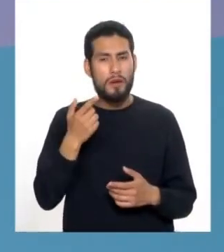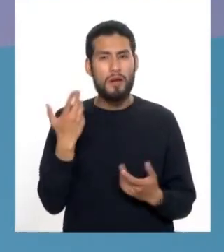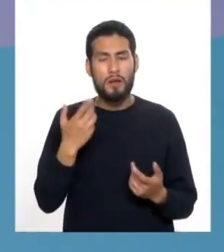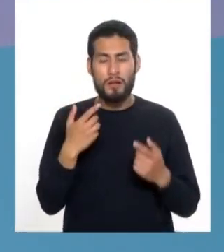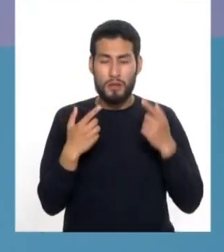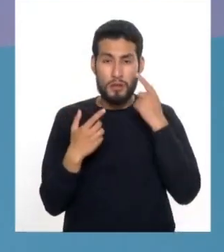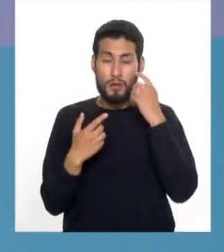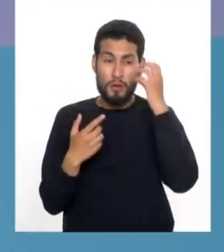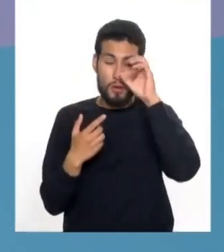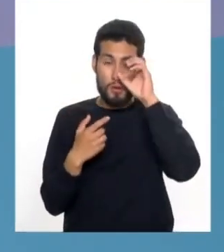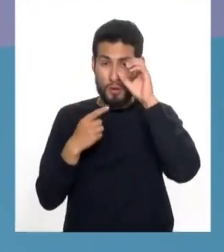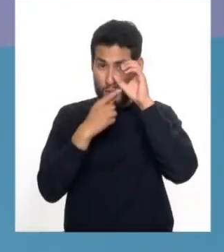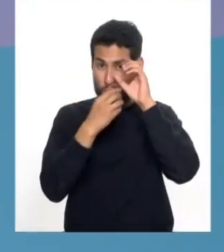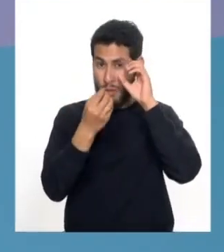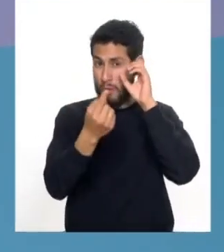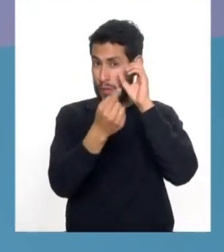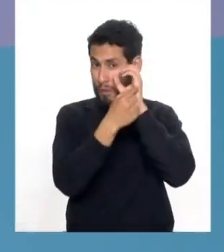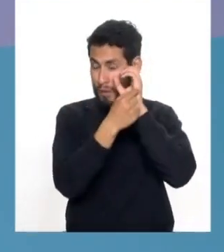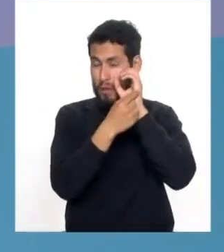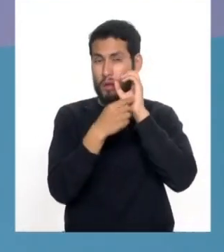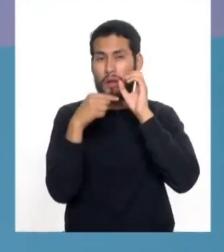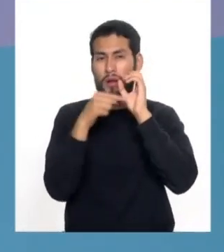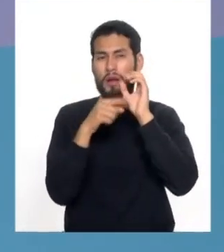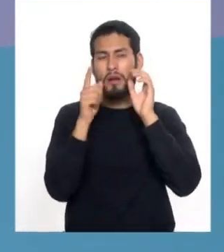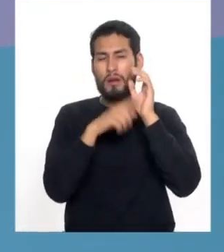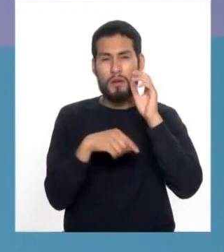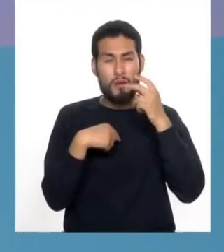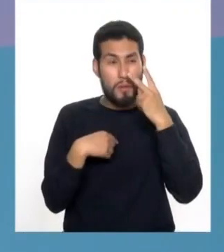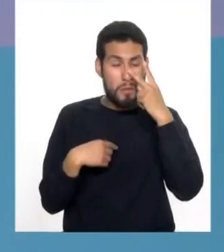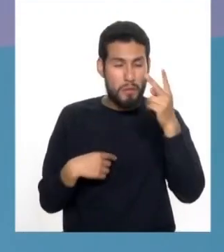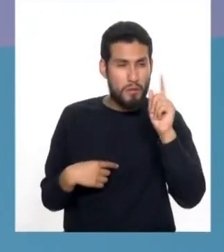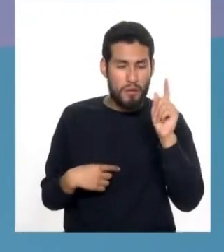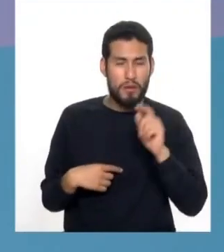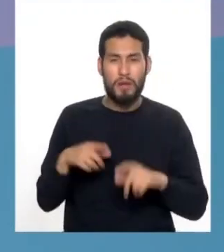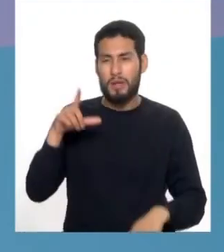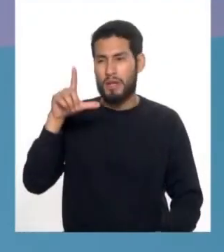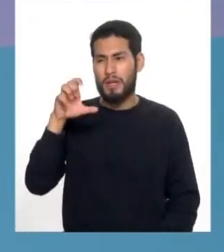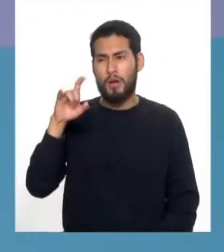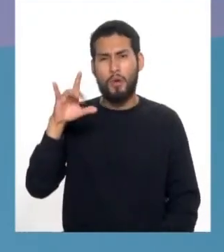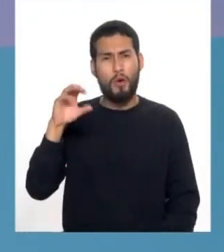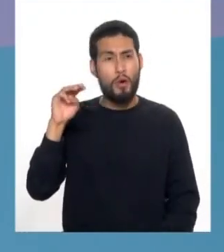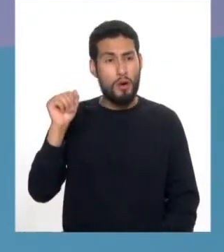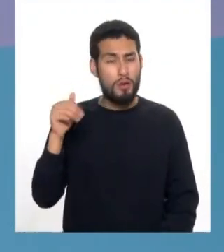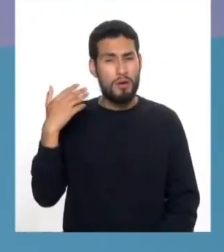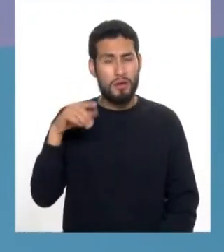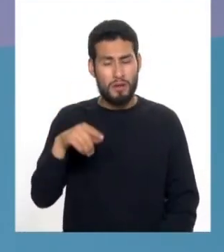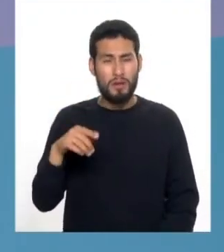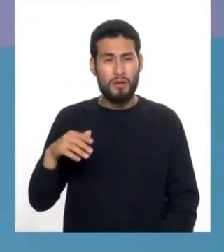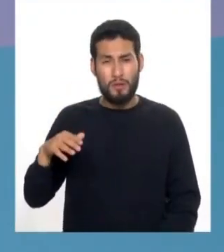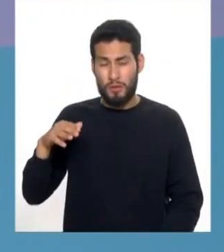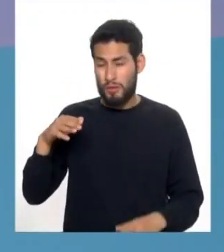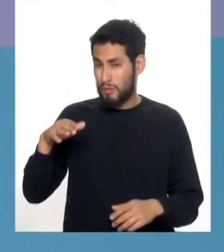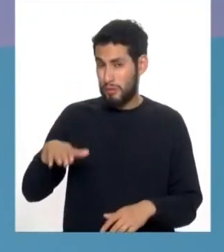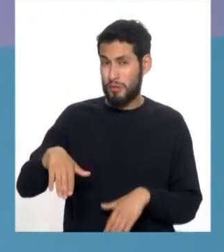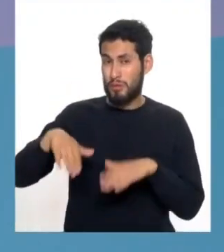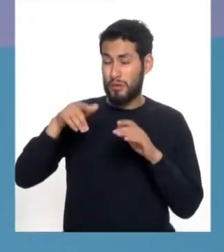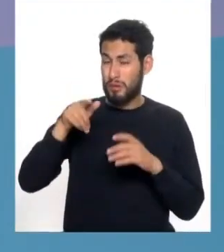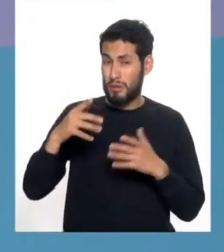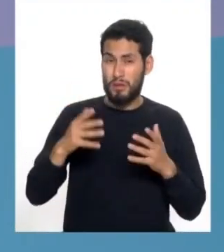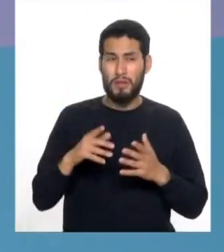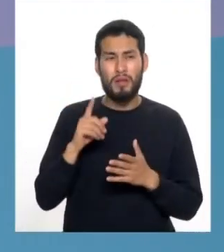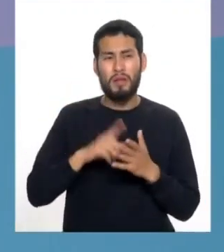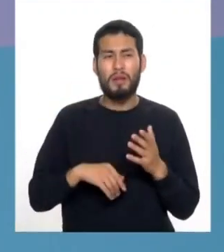córnea que se nota y que impide la visión. Los leucomas, desde muy pequeños, como él menciona que lo ha tenido,